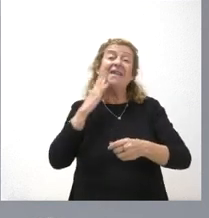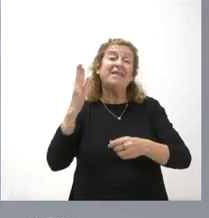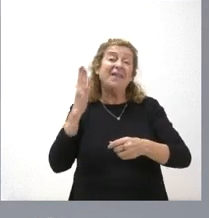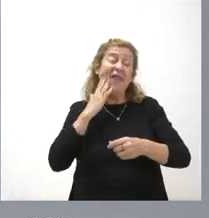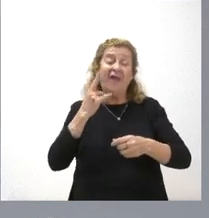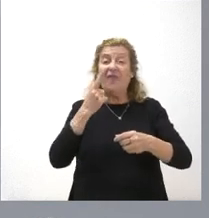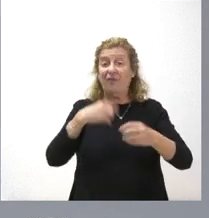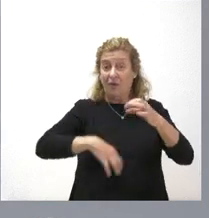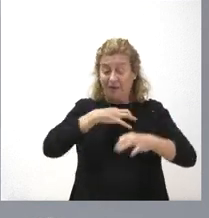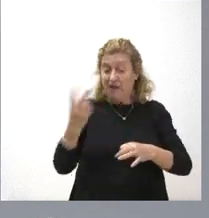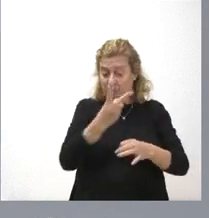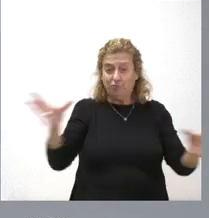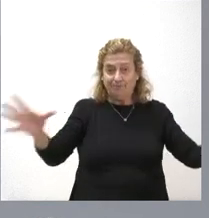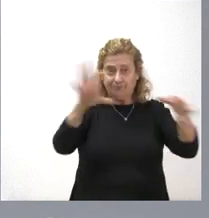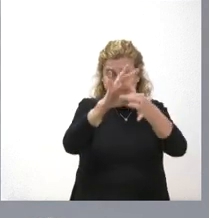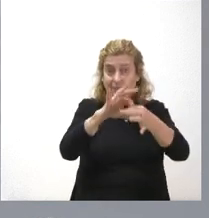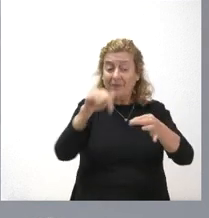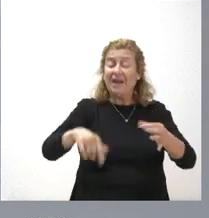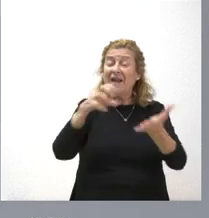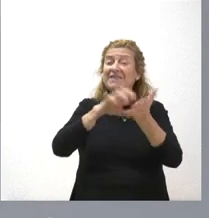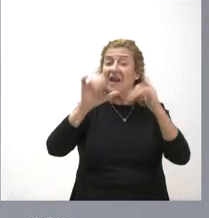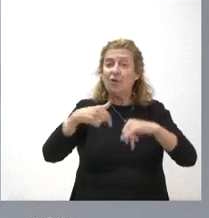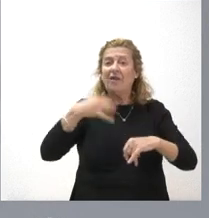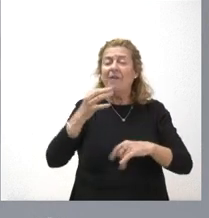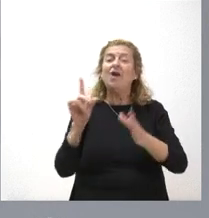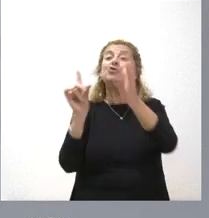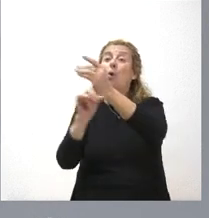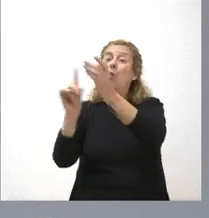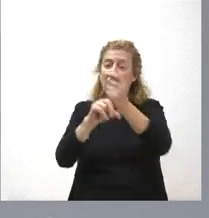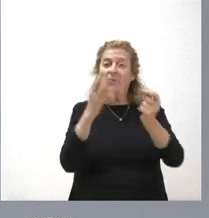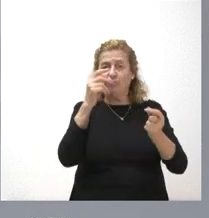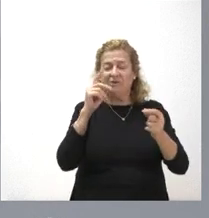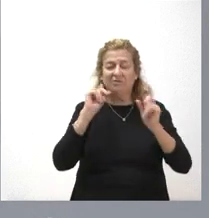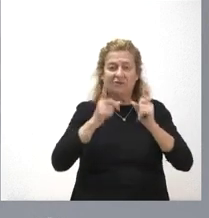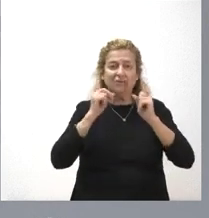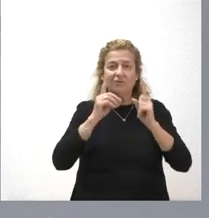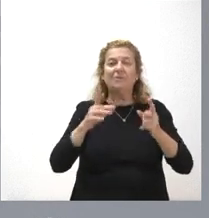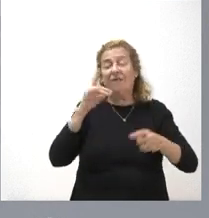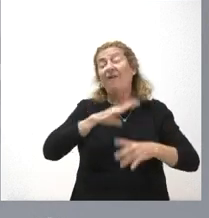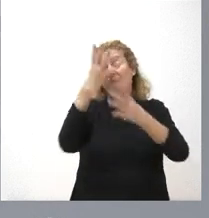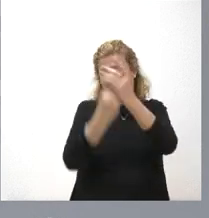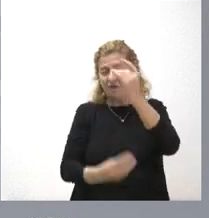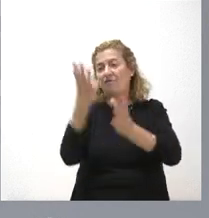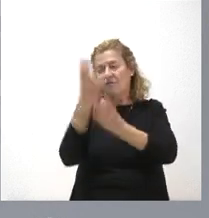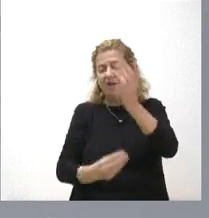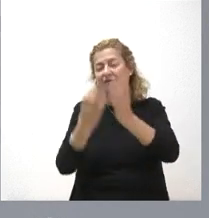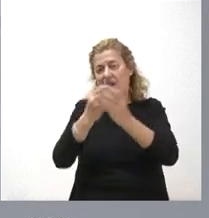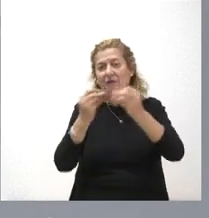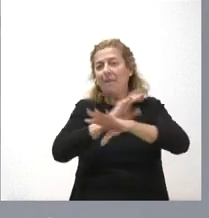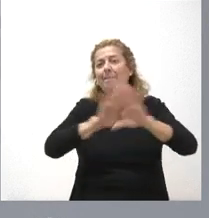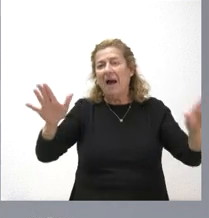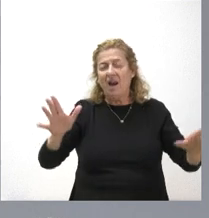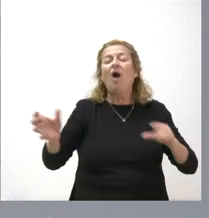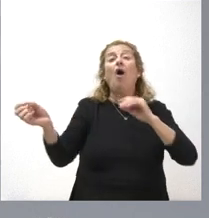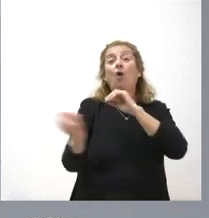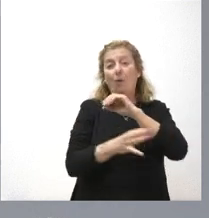desde la comunidad hemos tenido que solucionar, en muchos casos, las chapuzas de gestión del Gobierno de España del ingreso